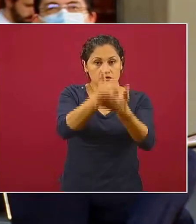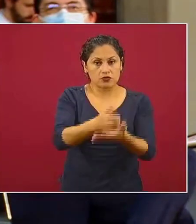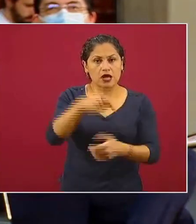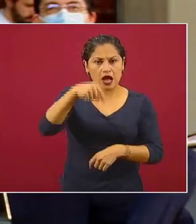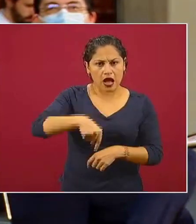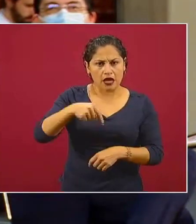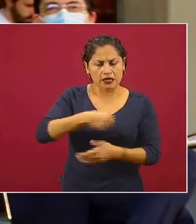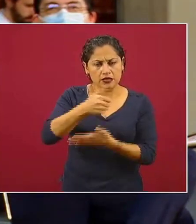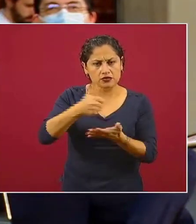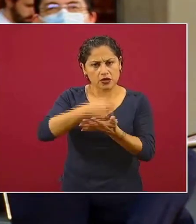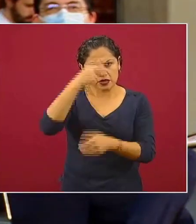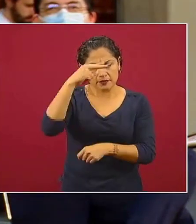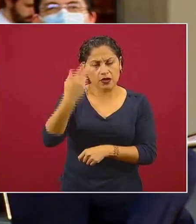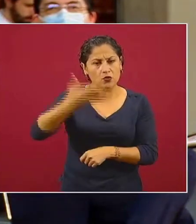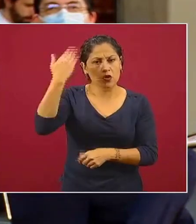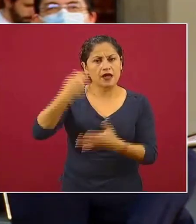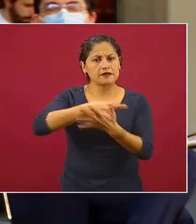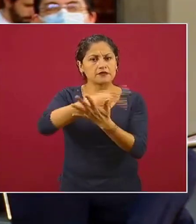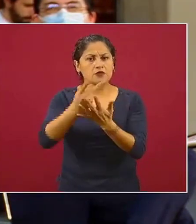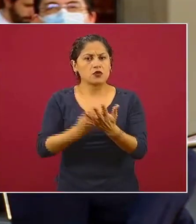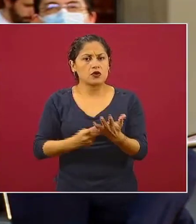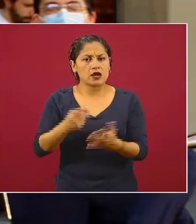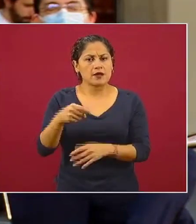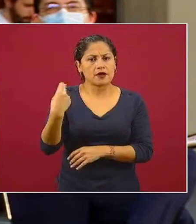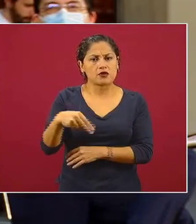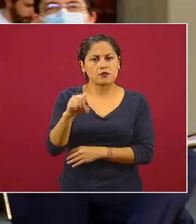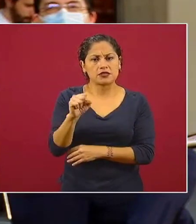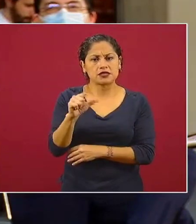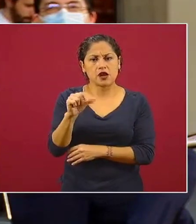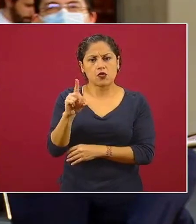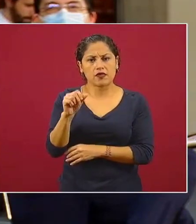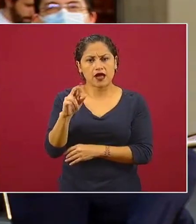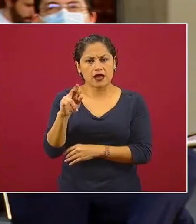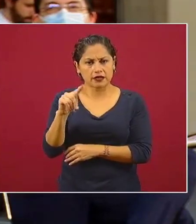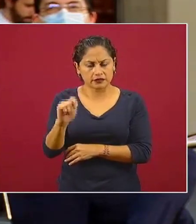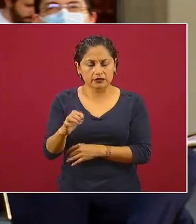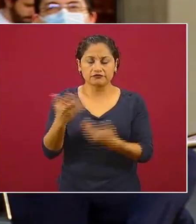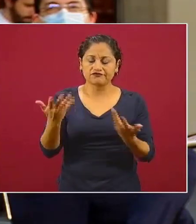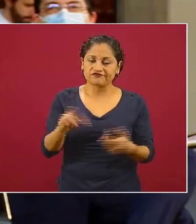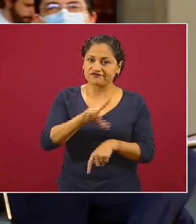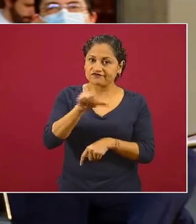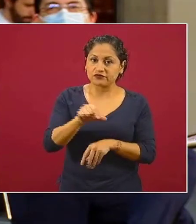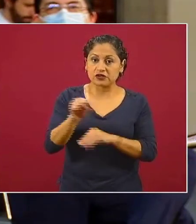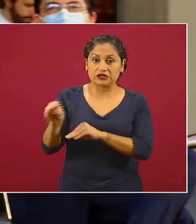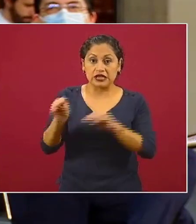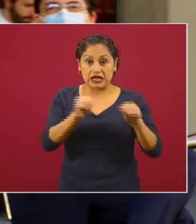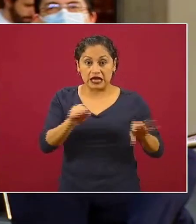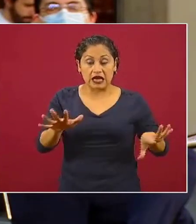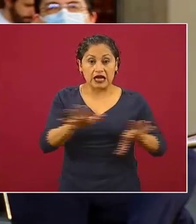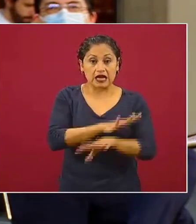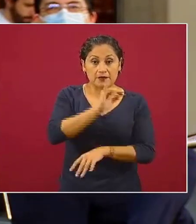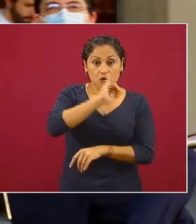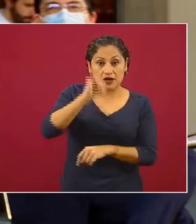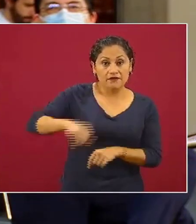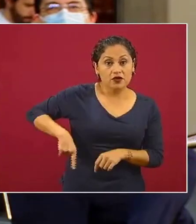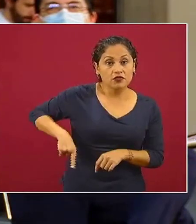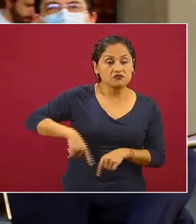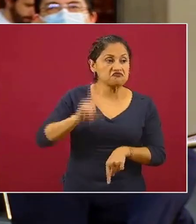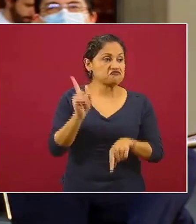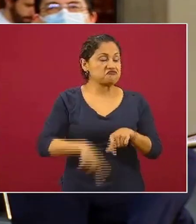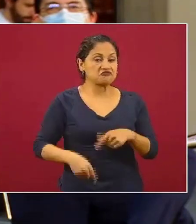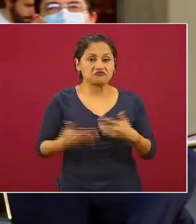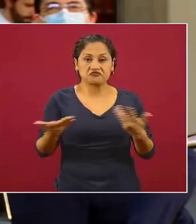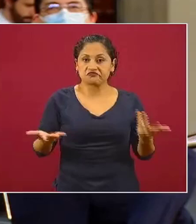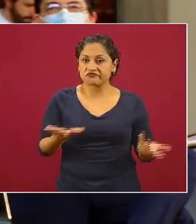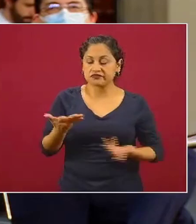en la Ciudad de México que desgraciadamente desapareció cuando se hizo el cambio de gobierno ya ahora con la jefa de gobierno Claudia Sheemau si habrá opción o cómo